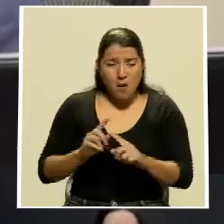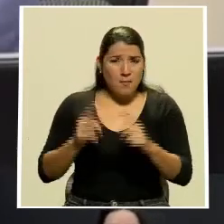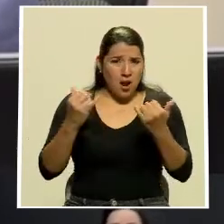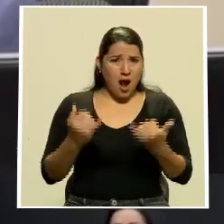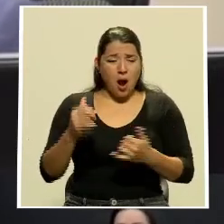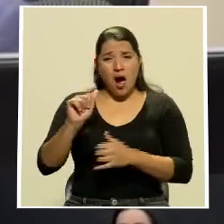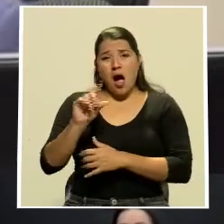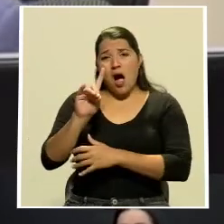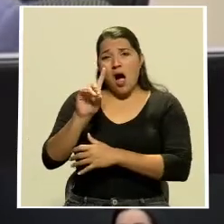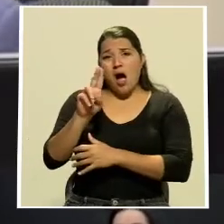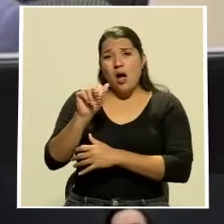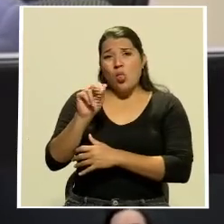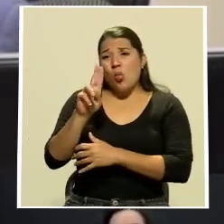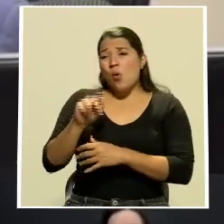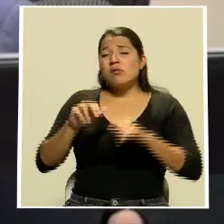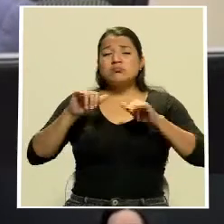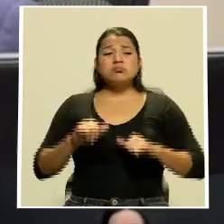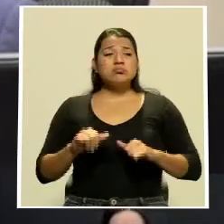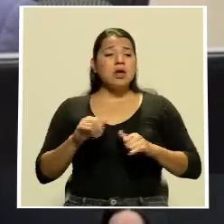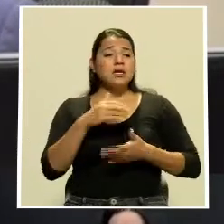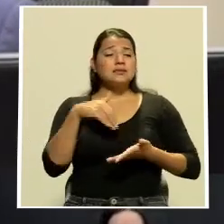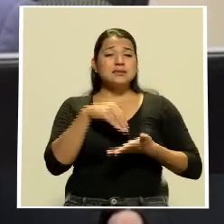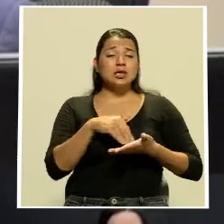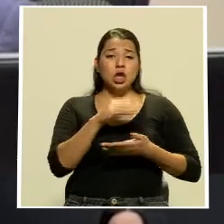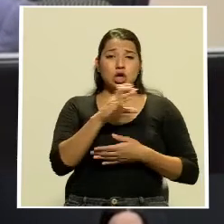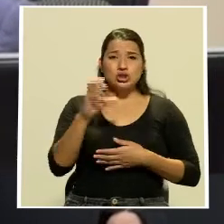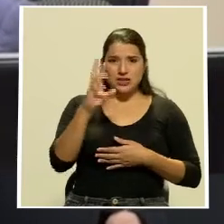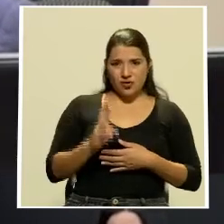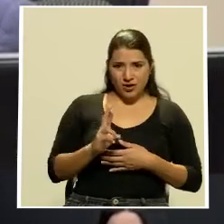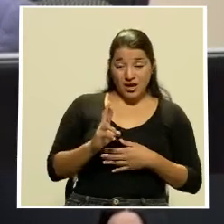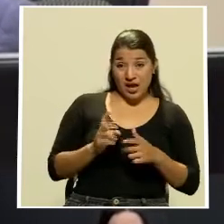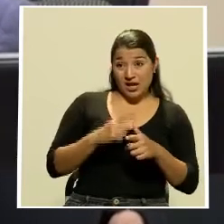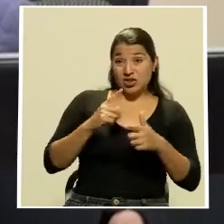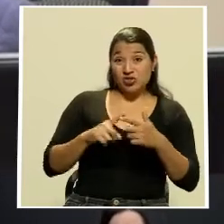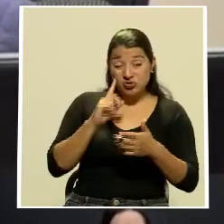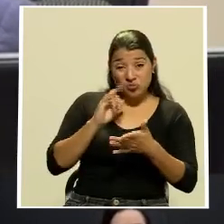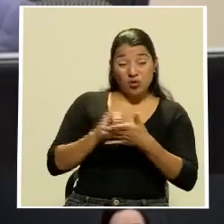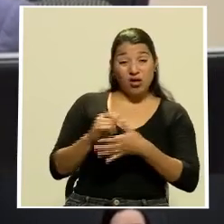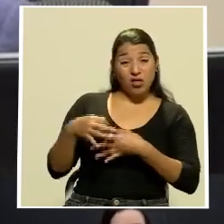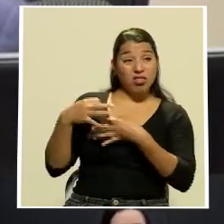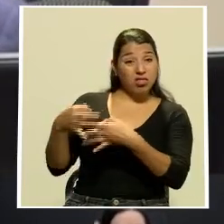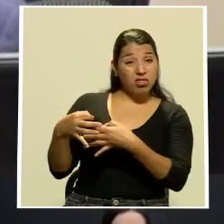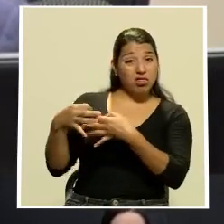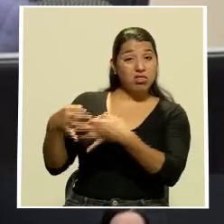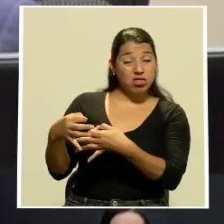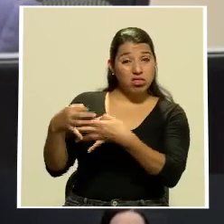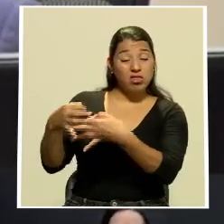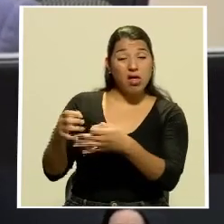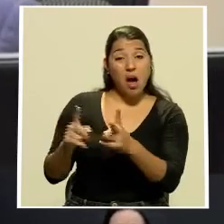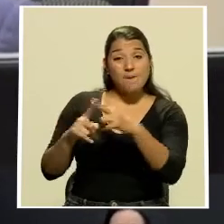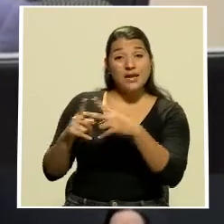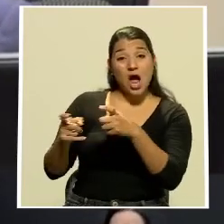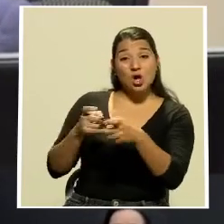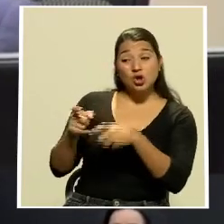en el centro del país y por esa razón pospone la aplicación del control a más